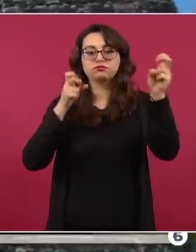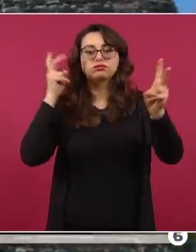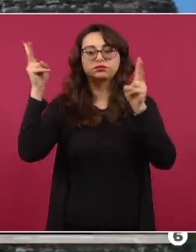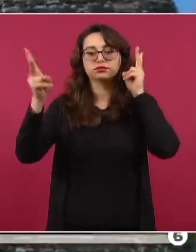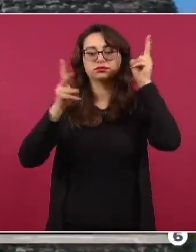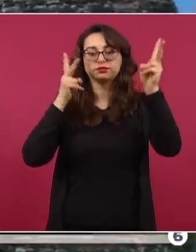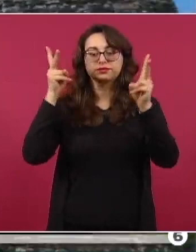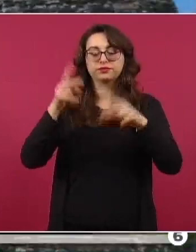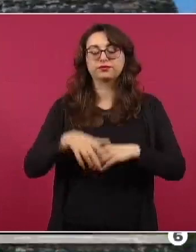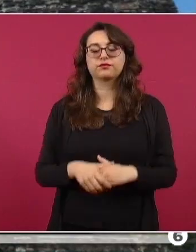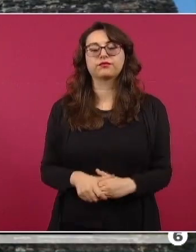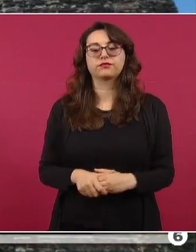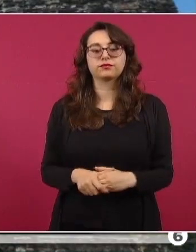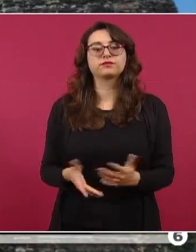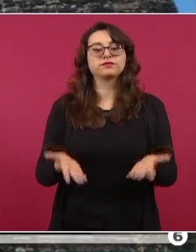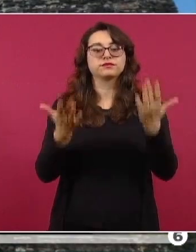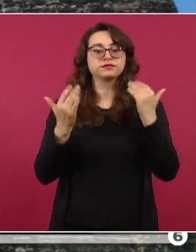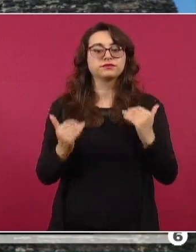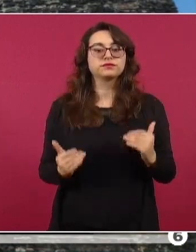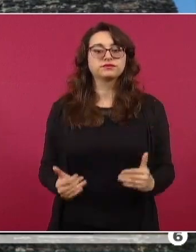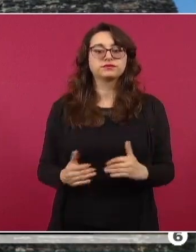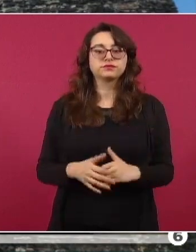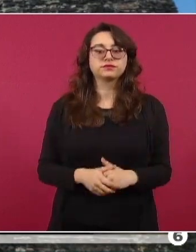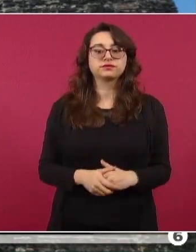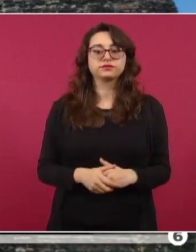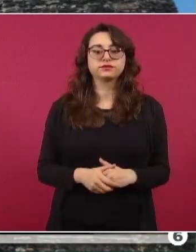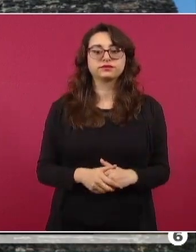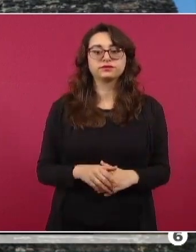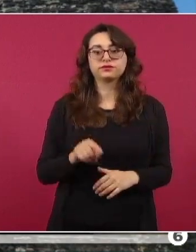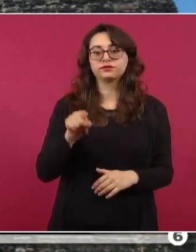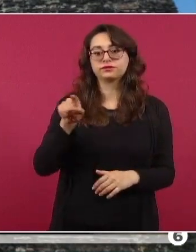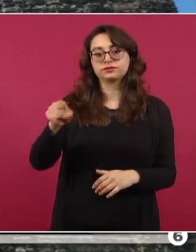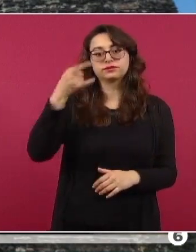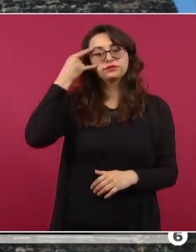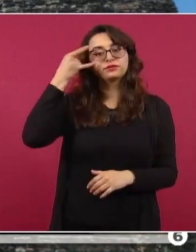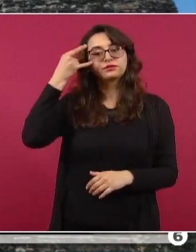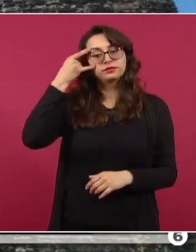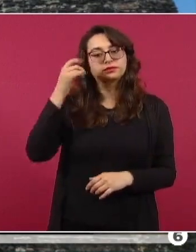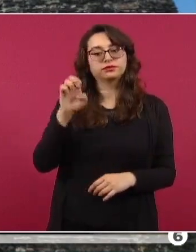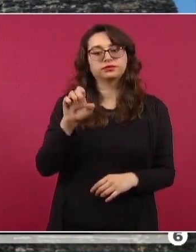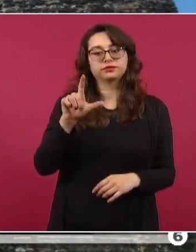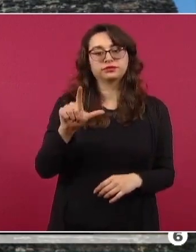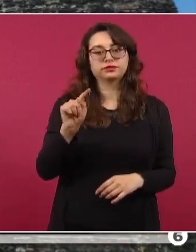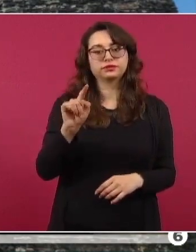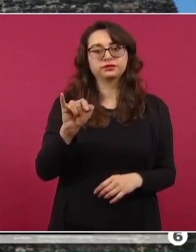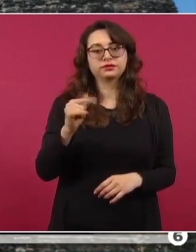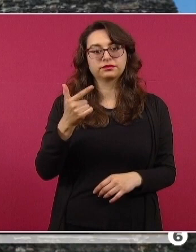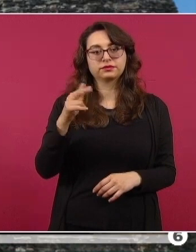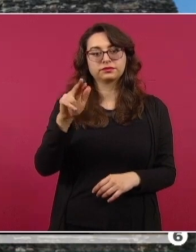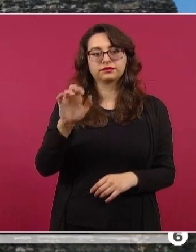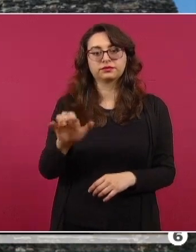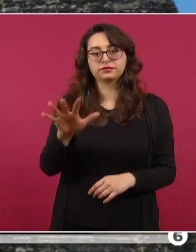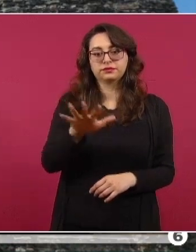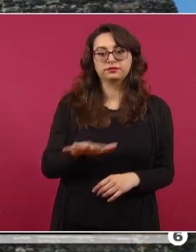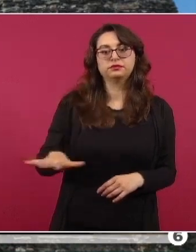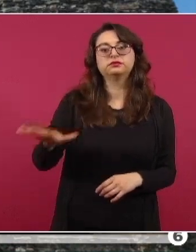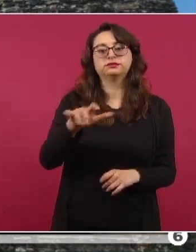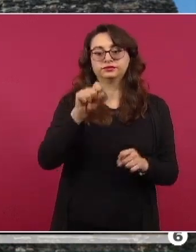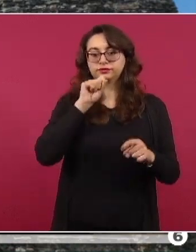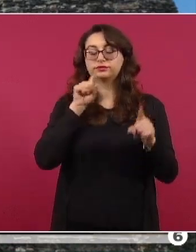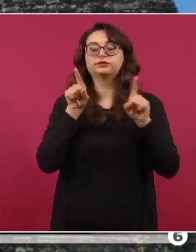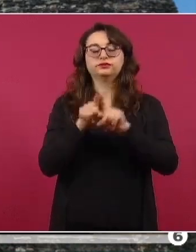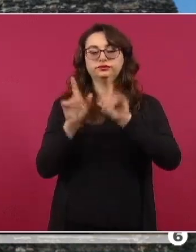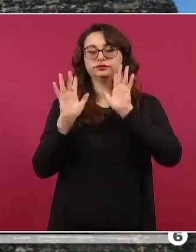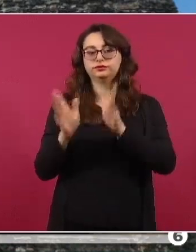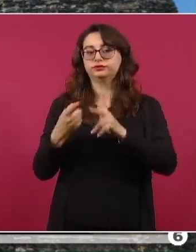en el sitio de El Tigre, Campeche, tenemos ya la ubicación para el centro de atención a